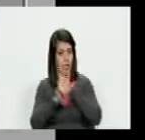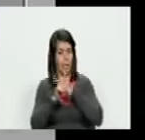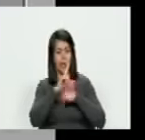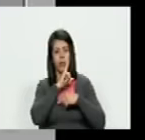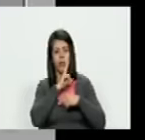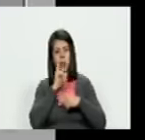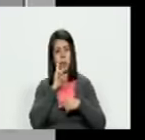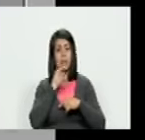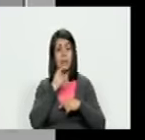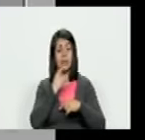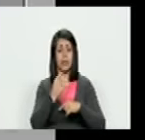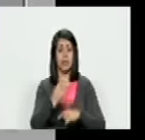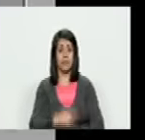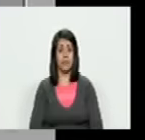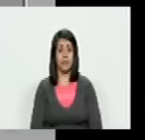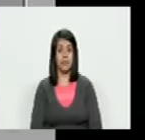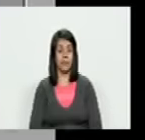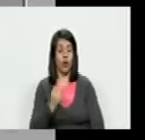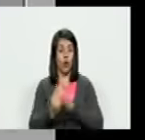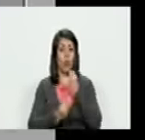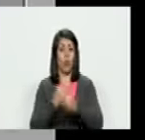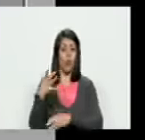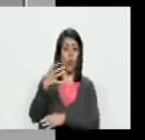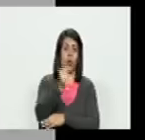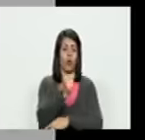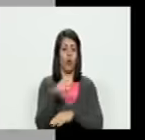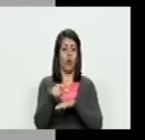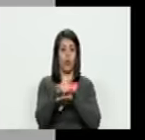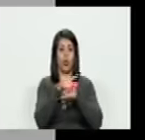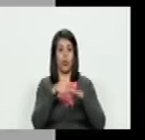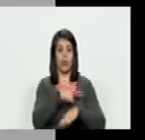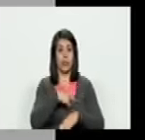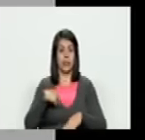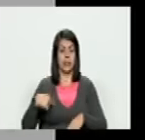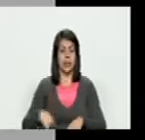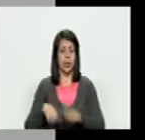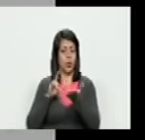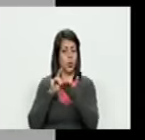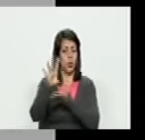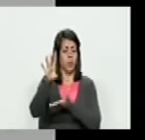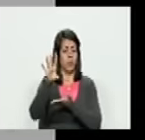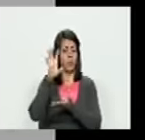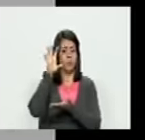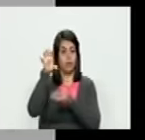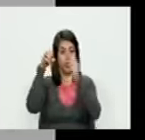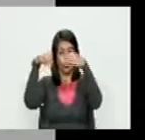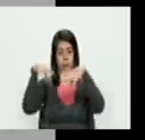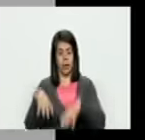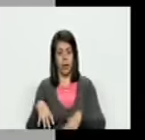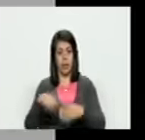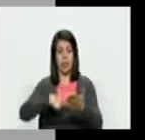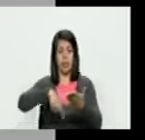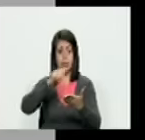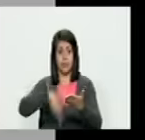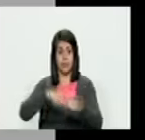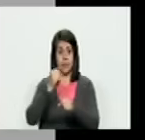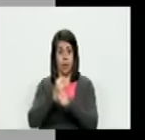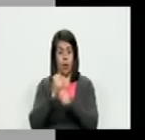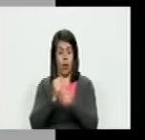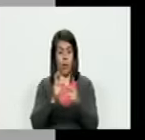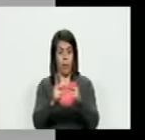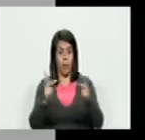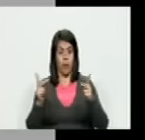nombre donde dicen que cómo logran que el gobierno chino salga de ese país y suspenda todos sus contratos de obras públicas